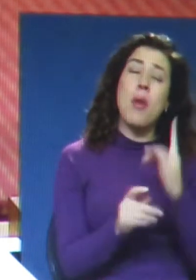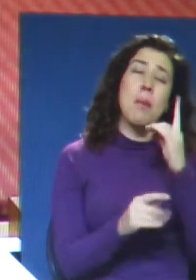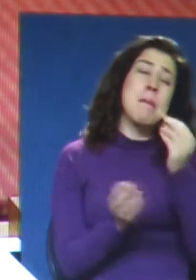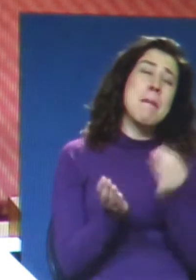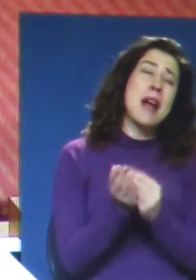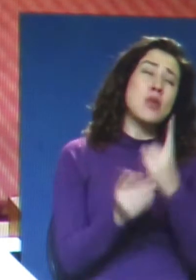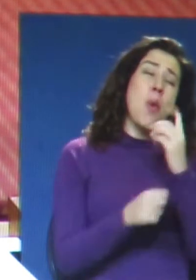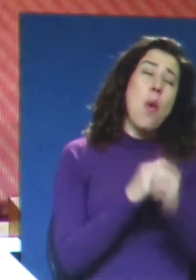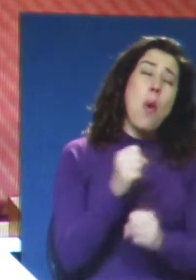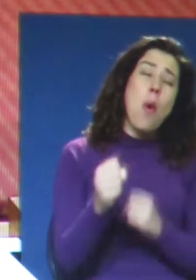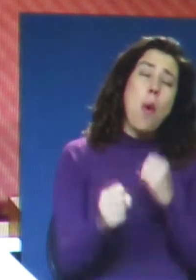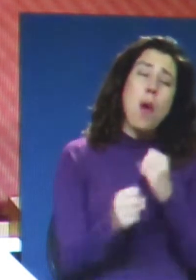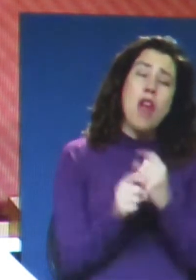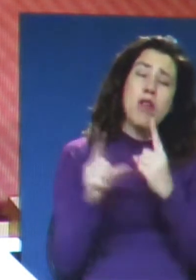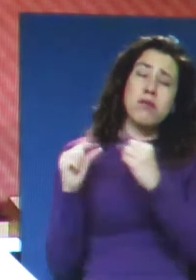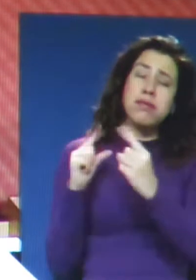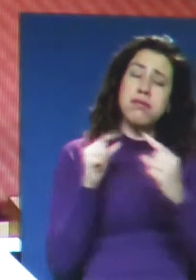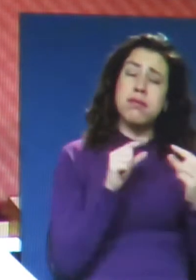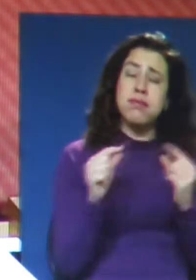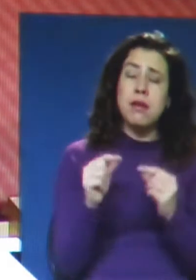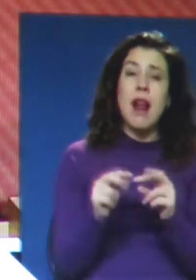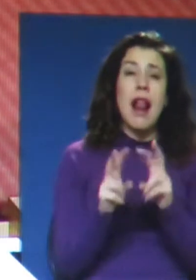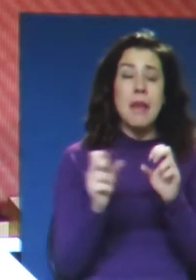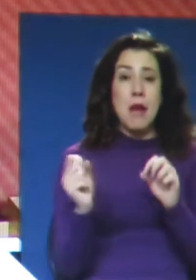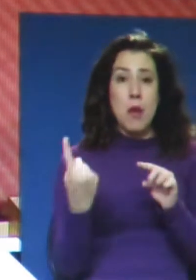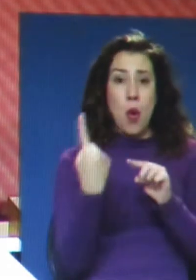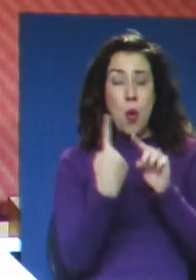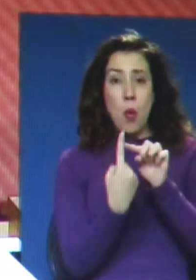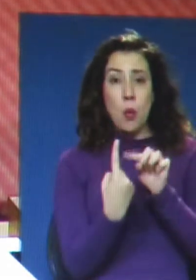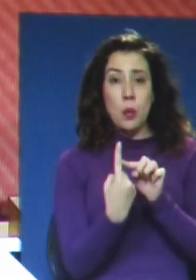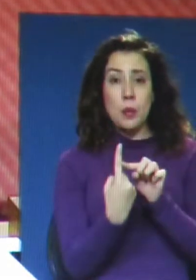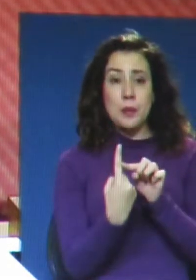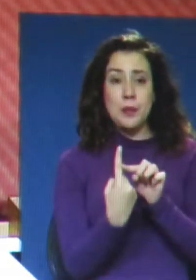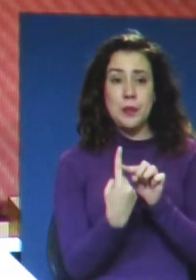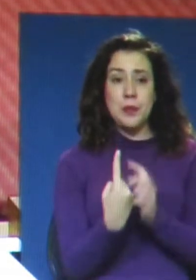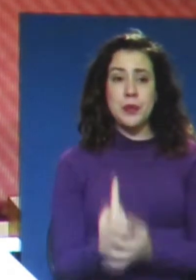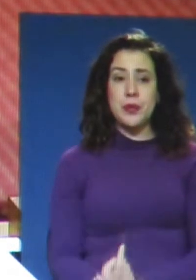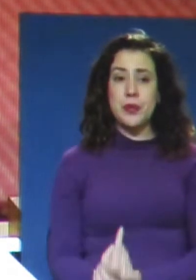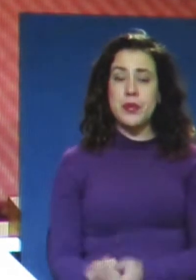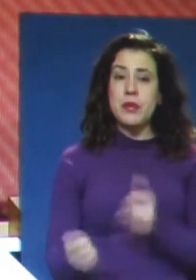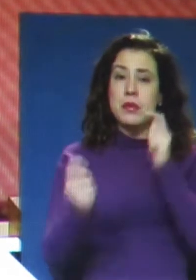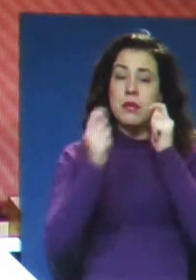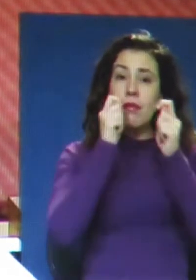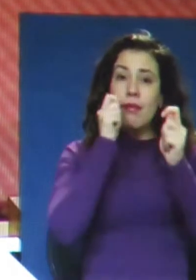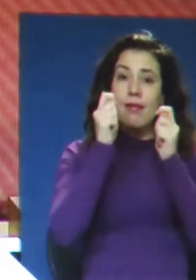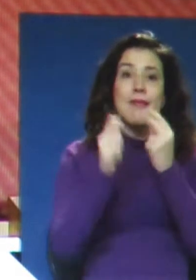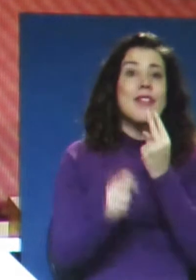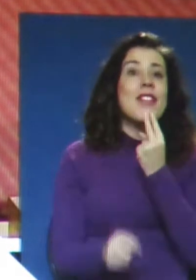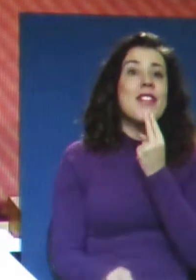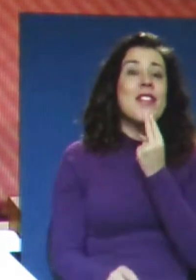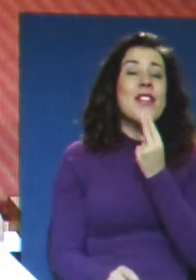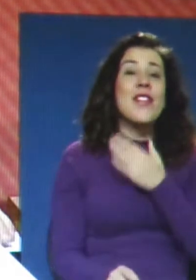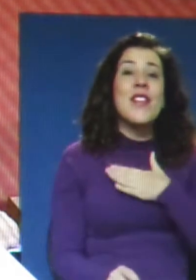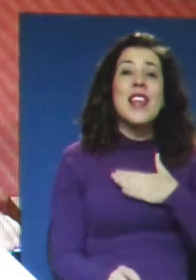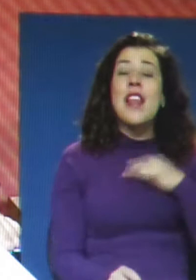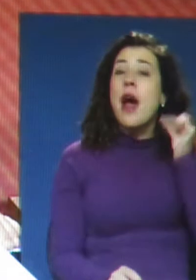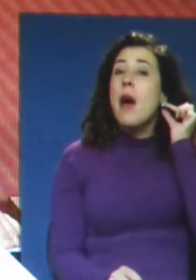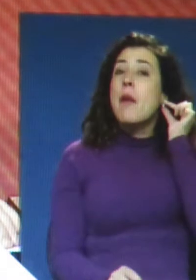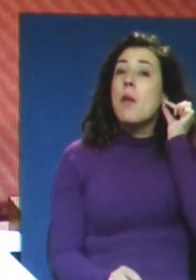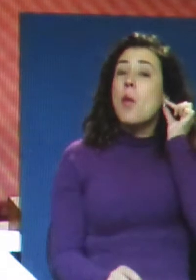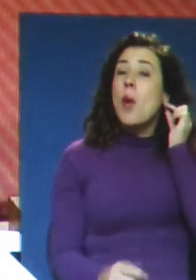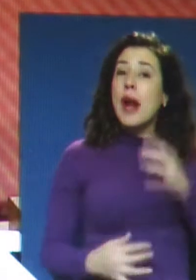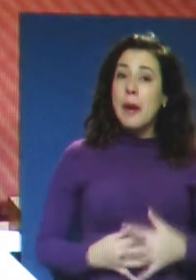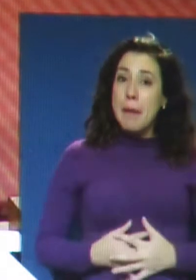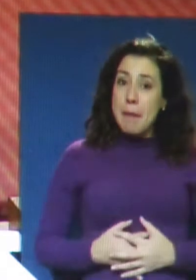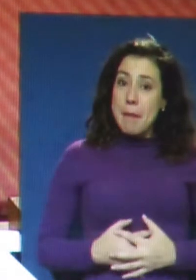discusión y revisión. Respecto a la causal número 1, el peligro de la vida de la mujer embarazada,